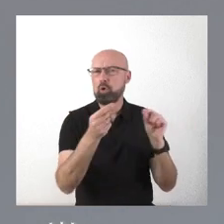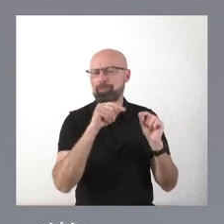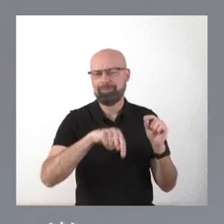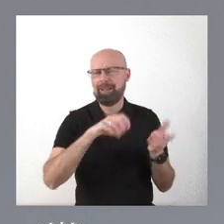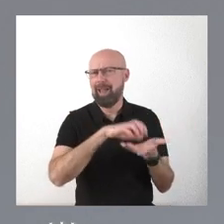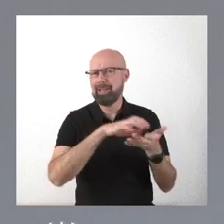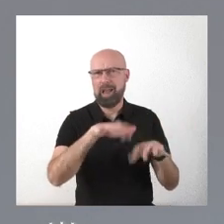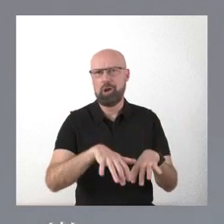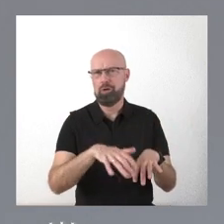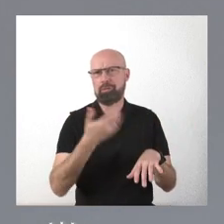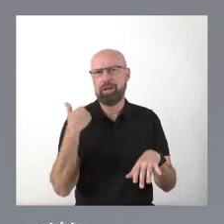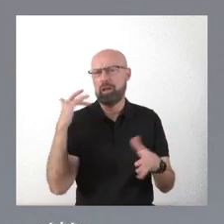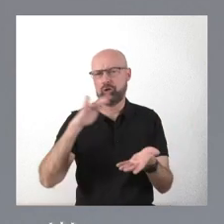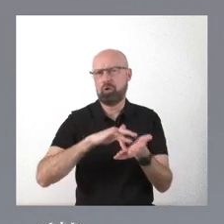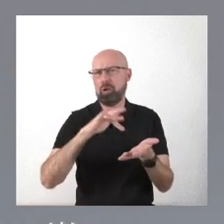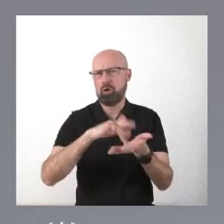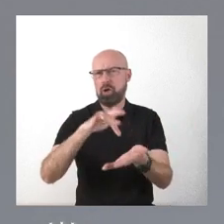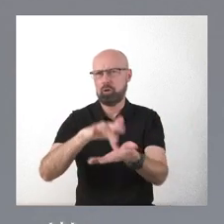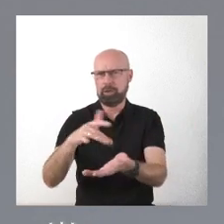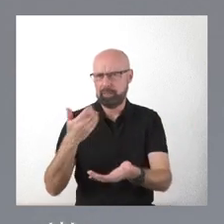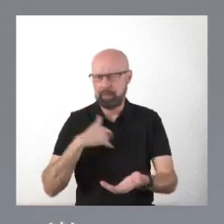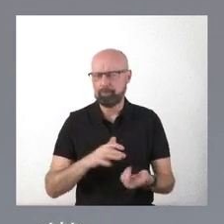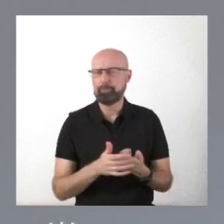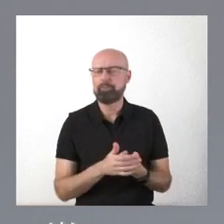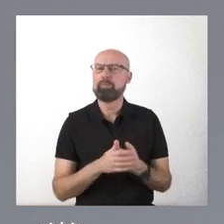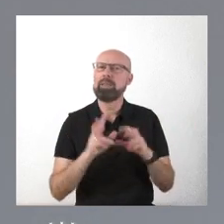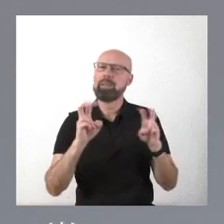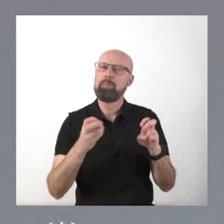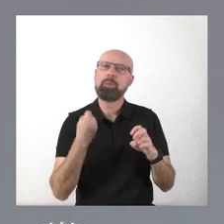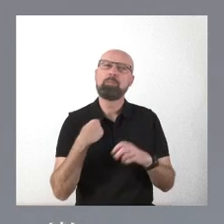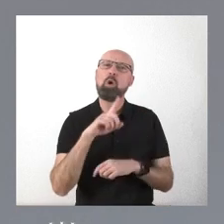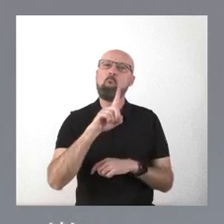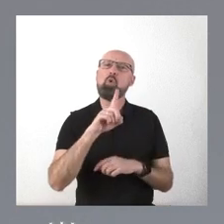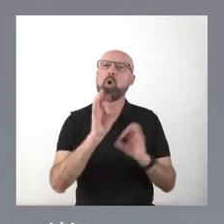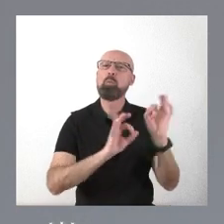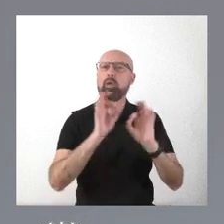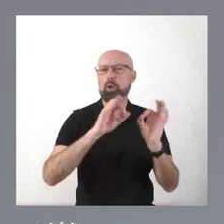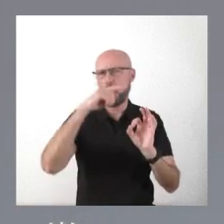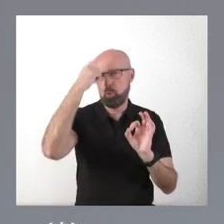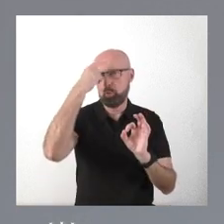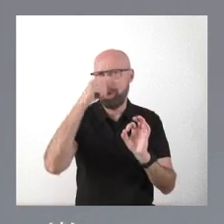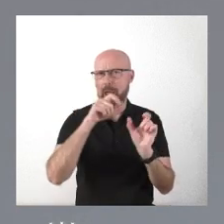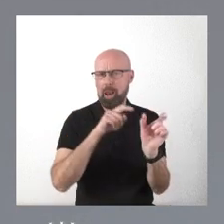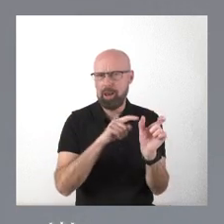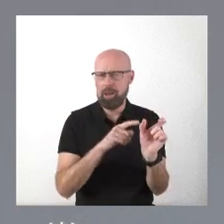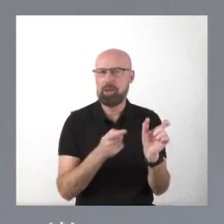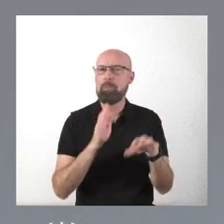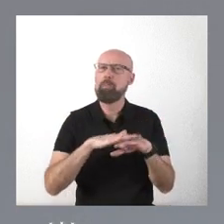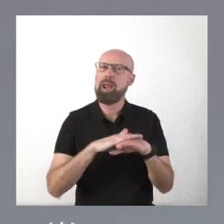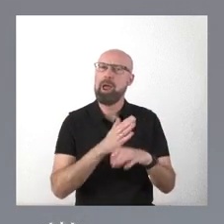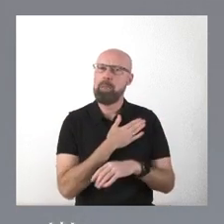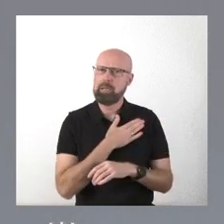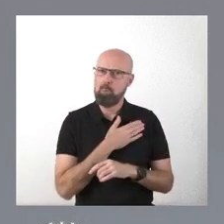la hemos tenido en distintas ocasiones sobre el 1% cultural para el patrimonio,